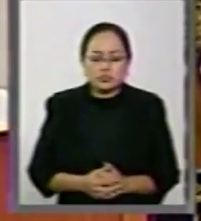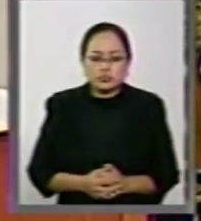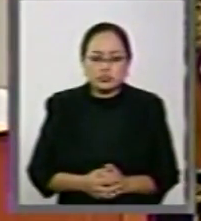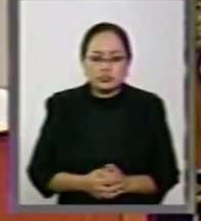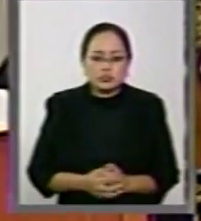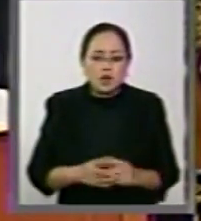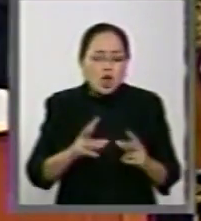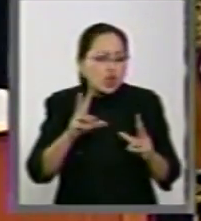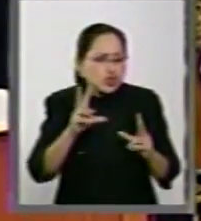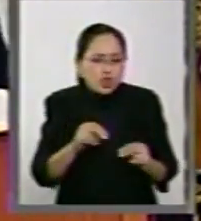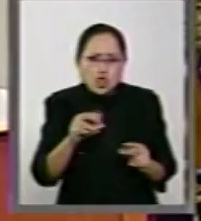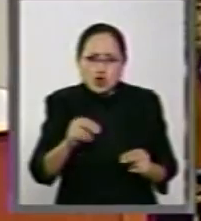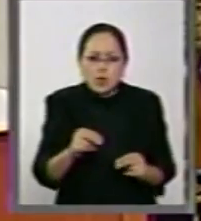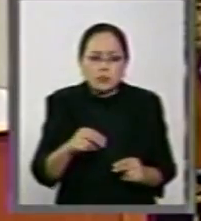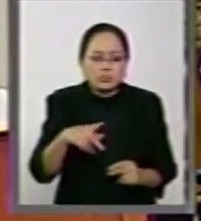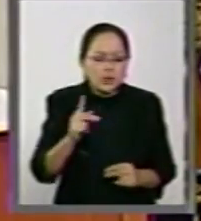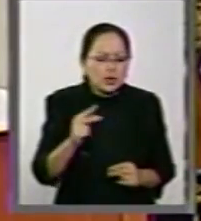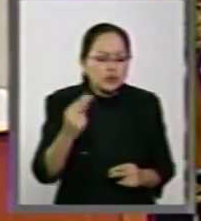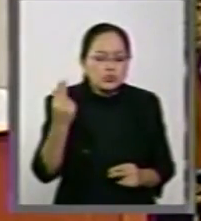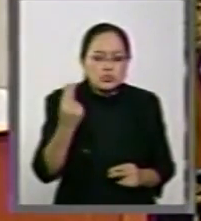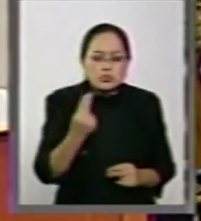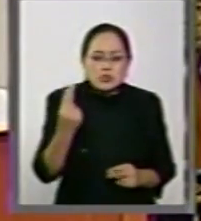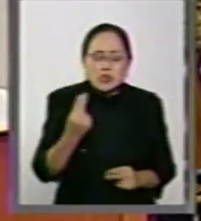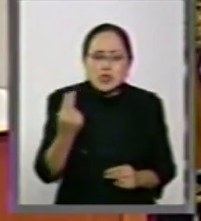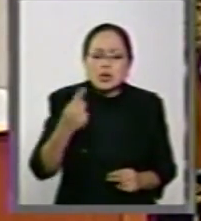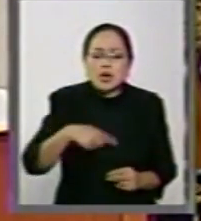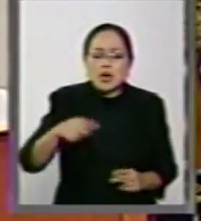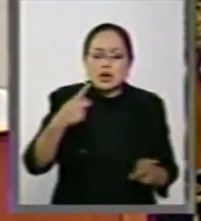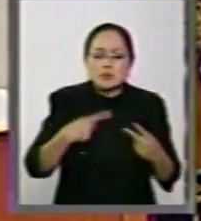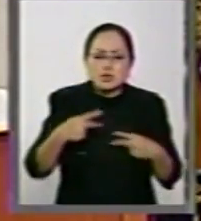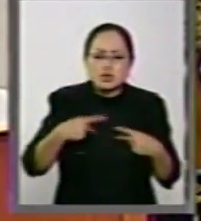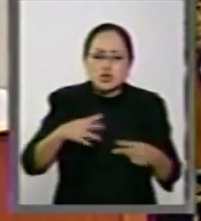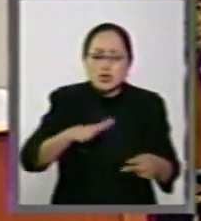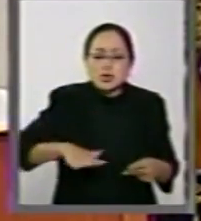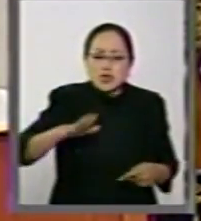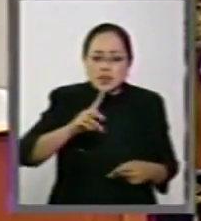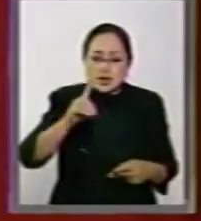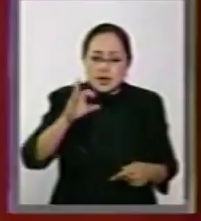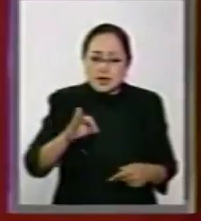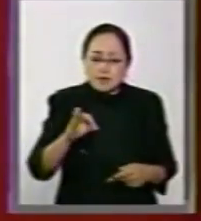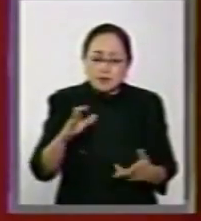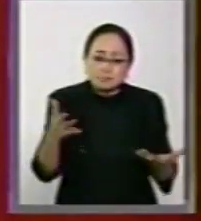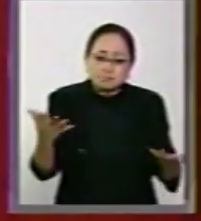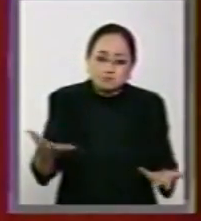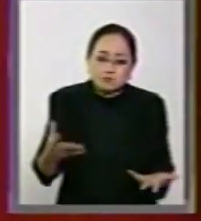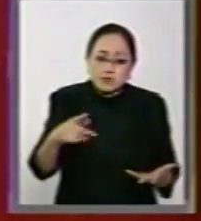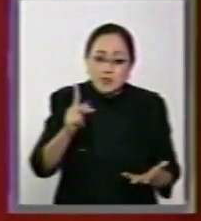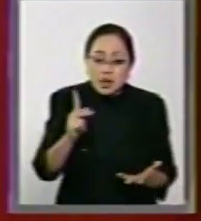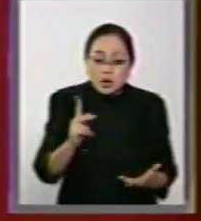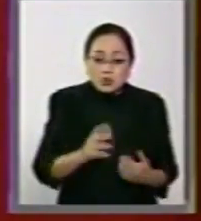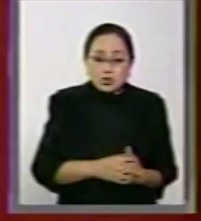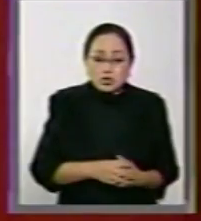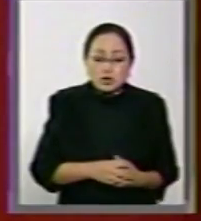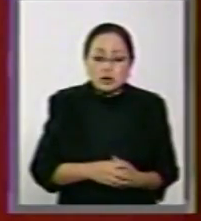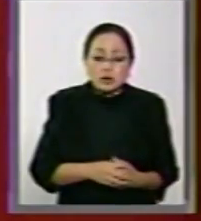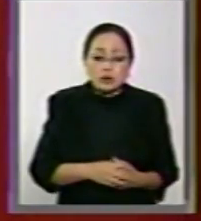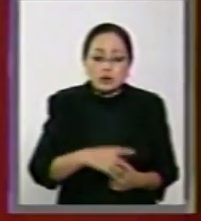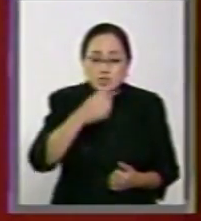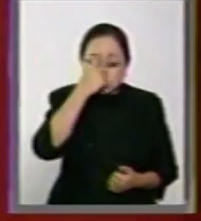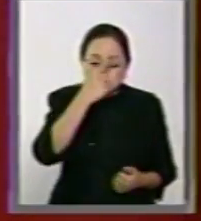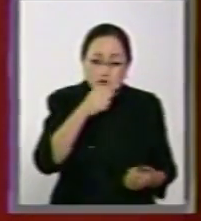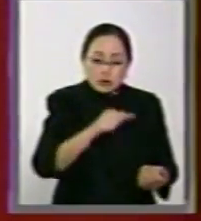todo lo que merece la ciudadanía del Distrito Federal. Pero sí creo